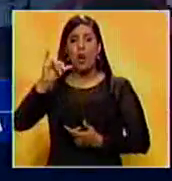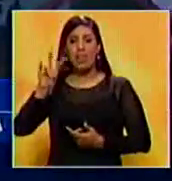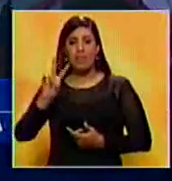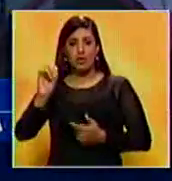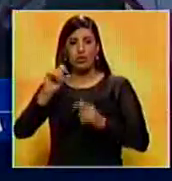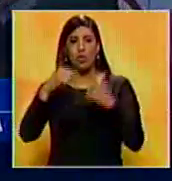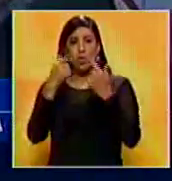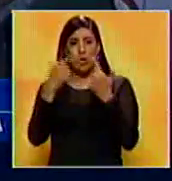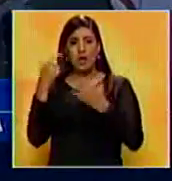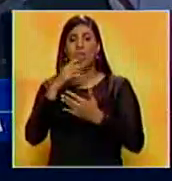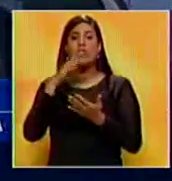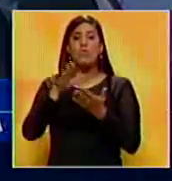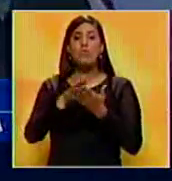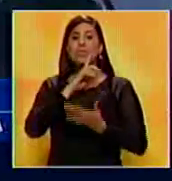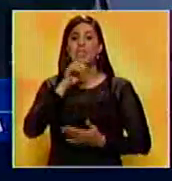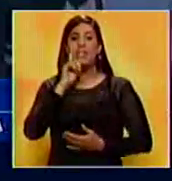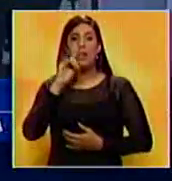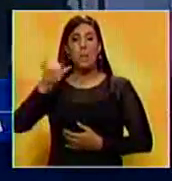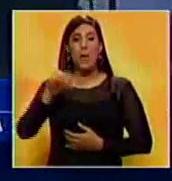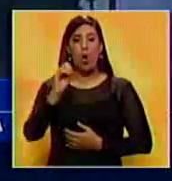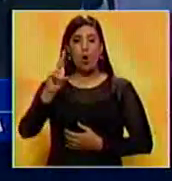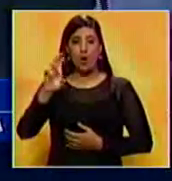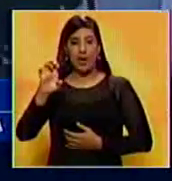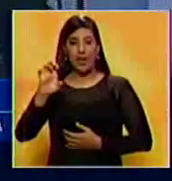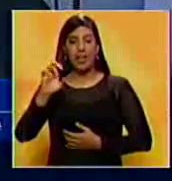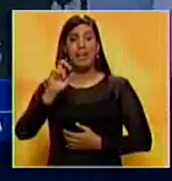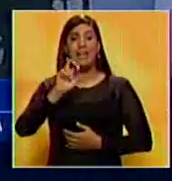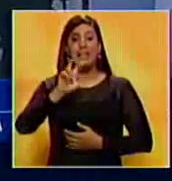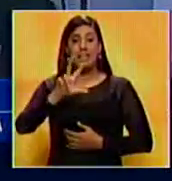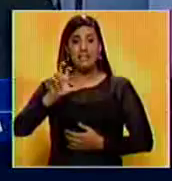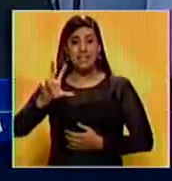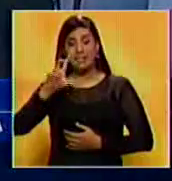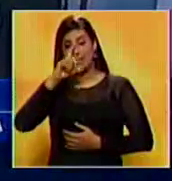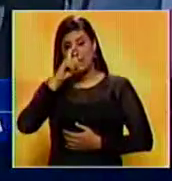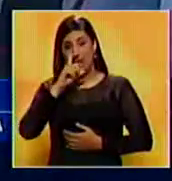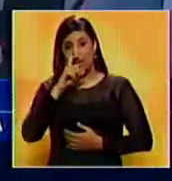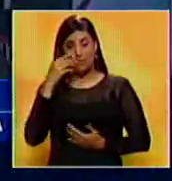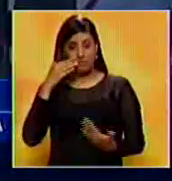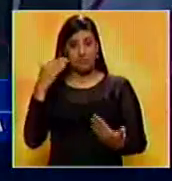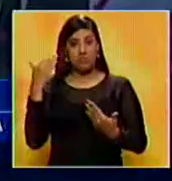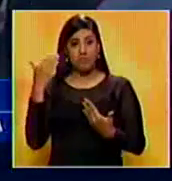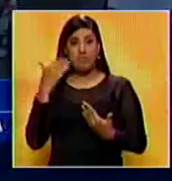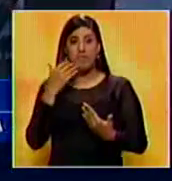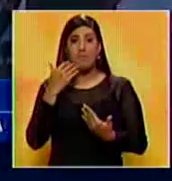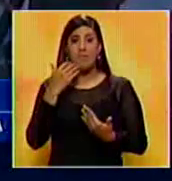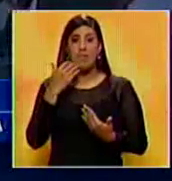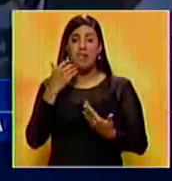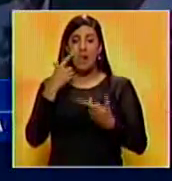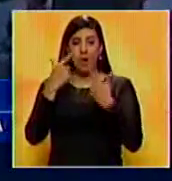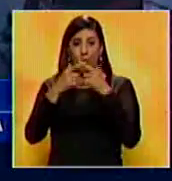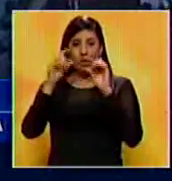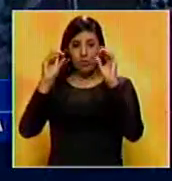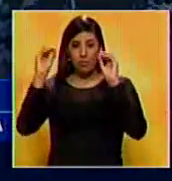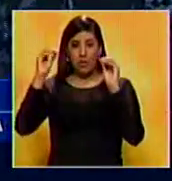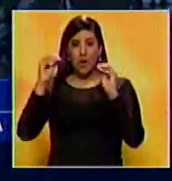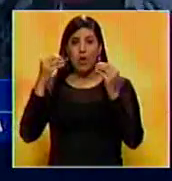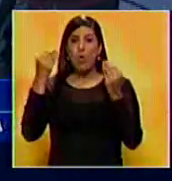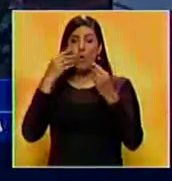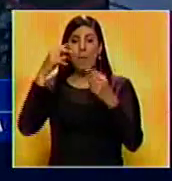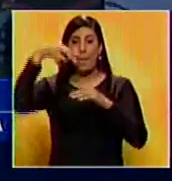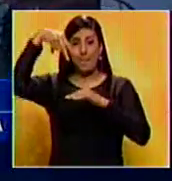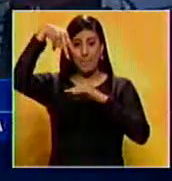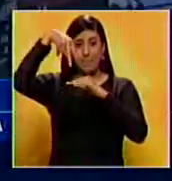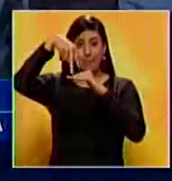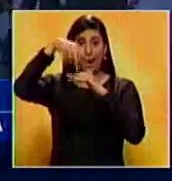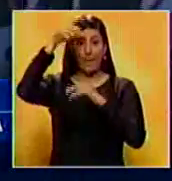el circuito Andrés Bello, fallece el señor Jorge Hidalgo, de 33 años de edad. Aquí podemos ver en estas gráficas, donde esta